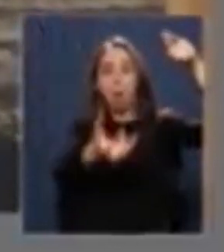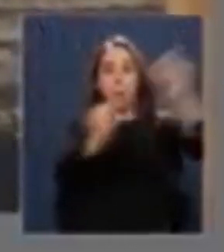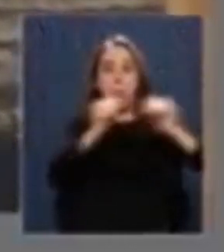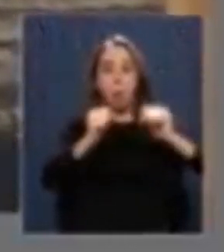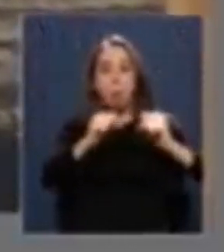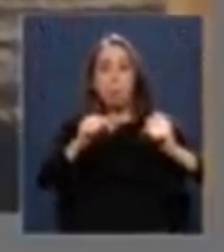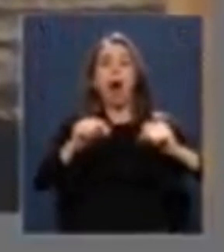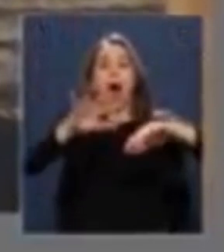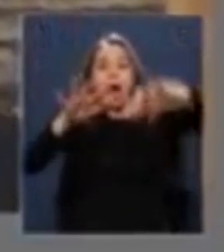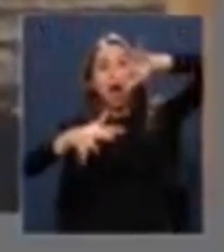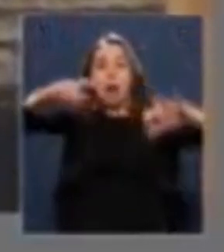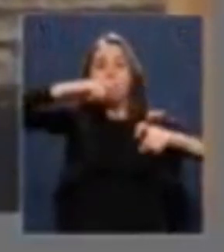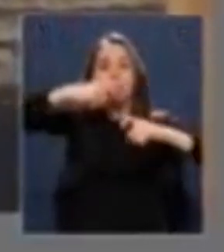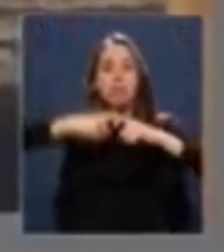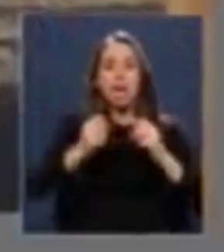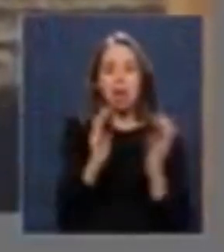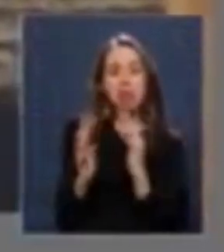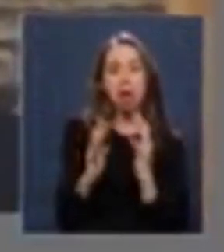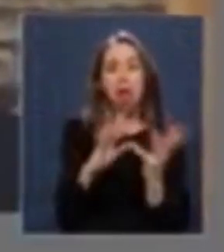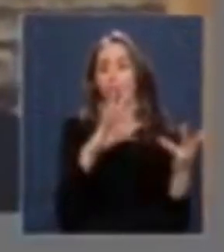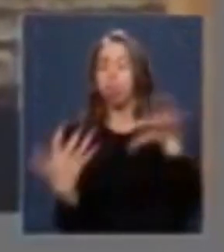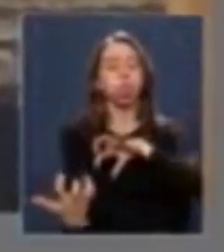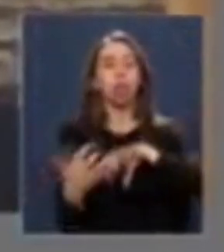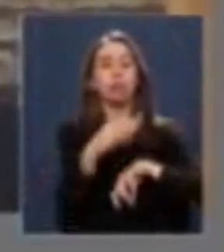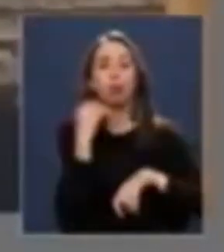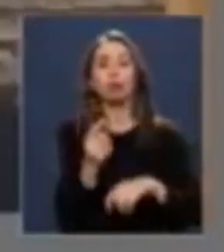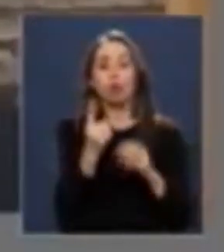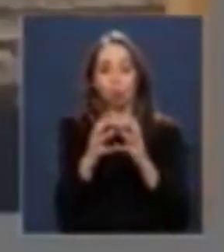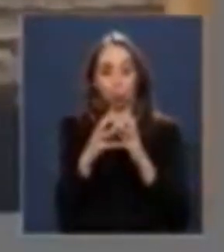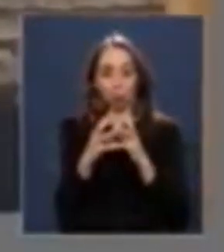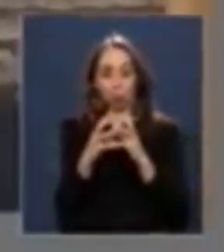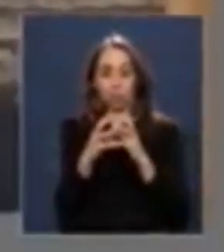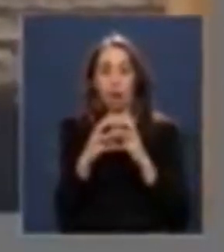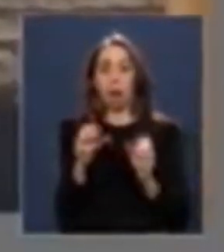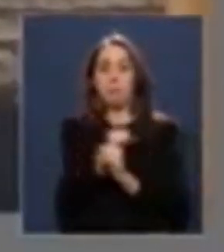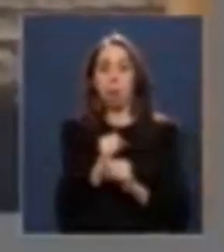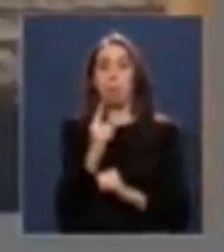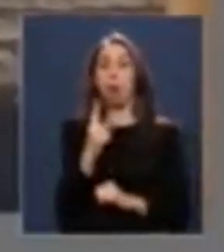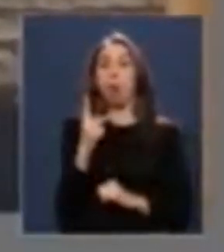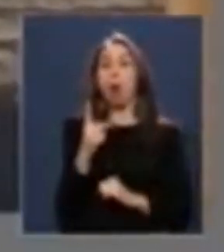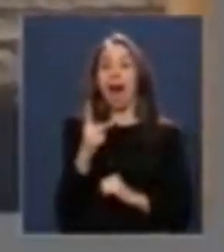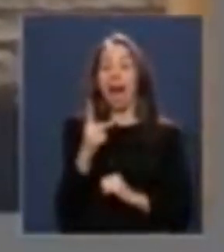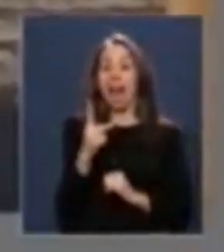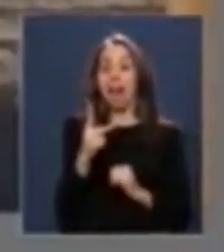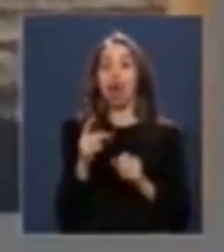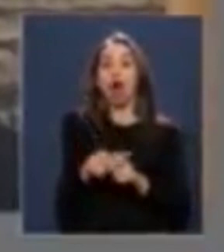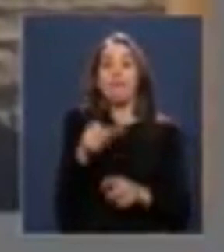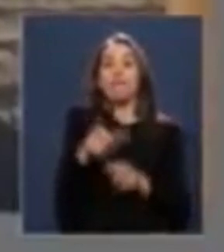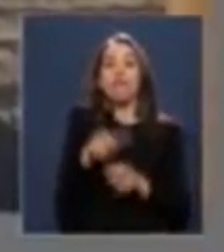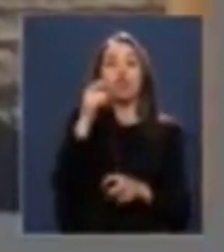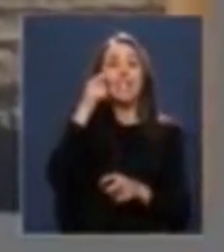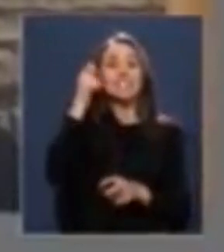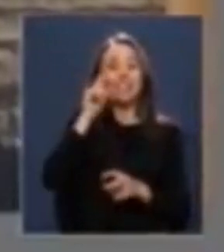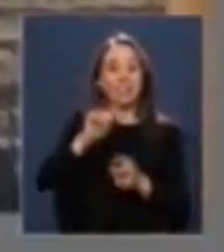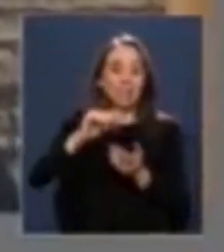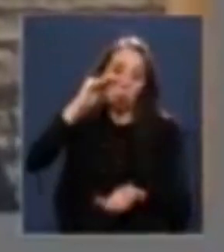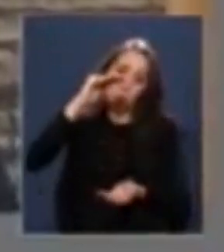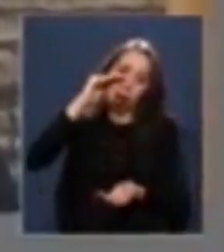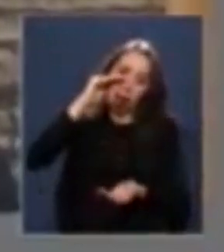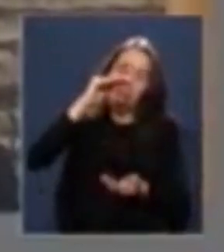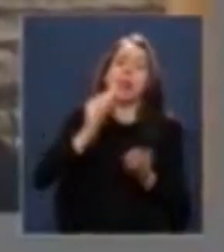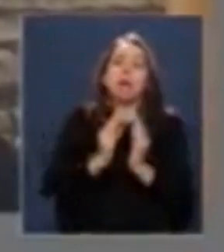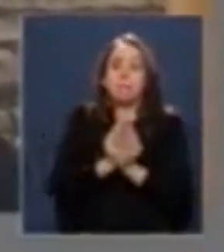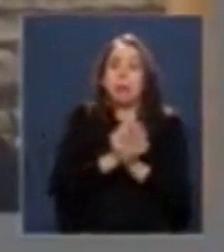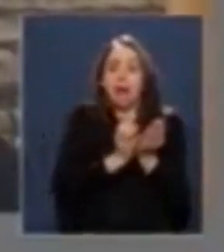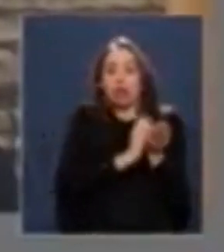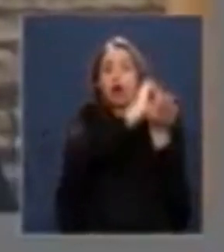procesos costeros. En promedio, una bomba de un kilógramo del tamaño de una botella de cerveza puede dejar